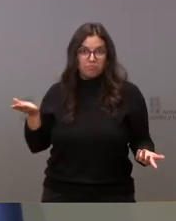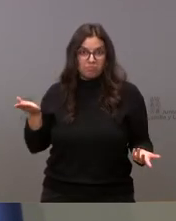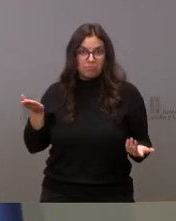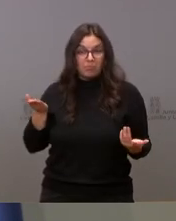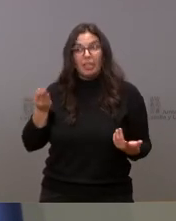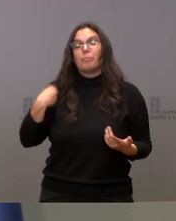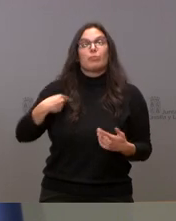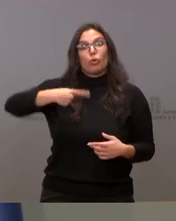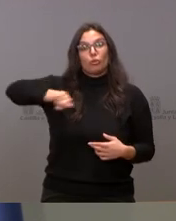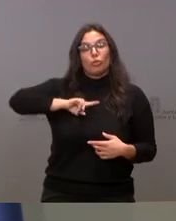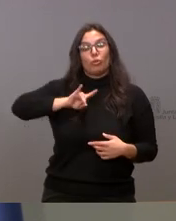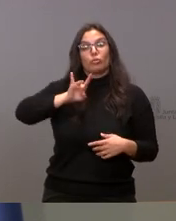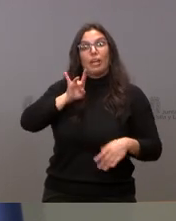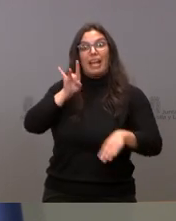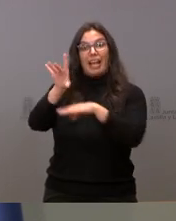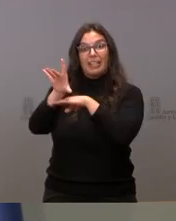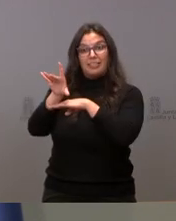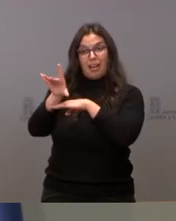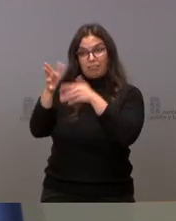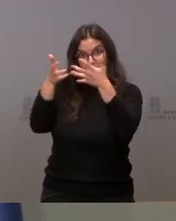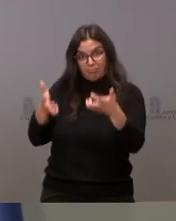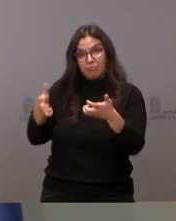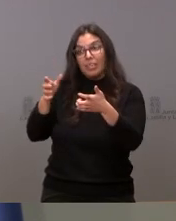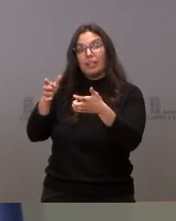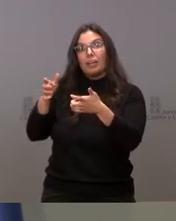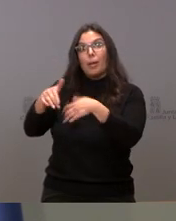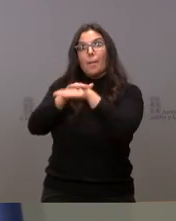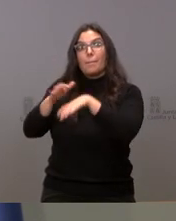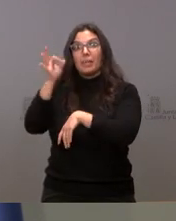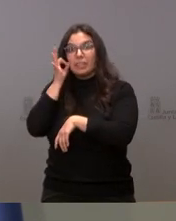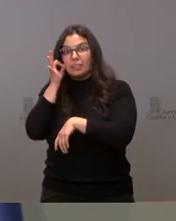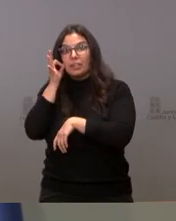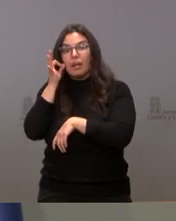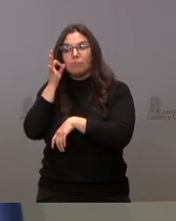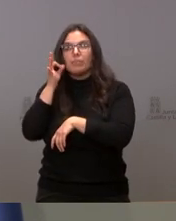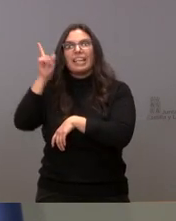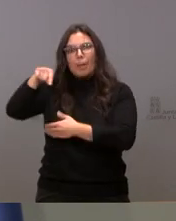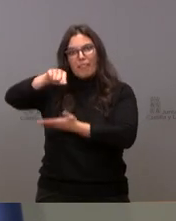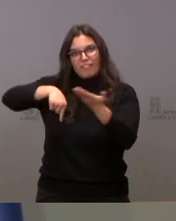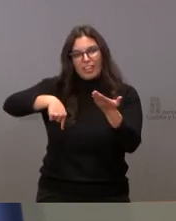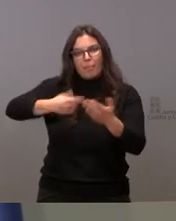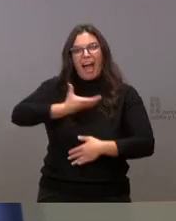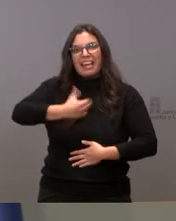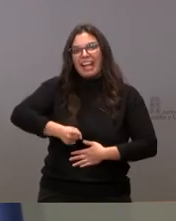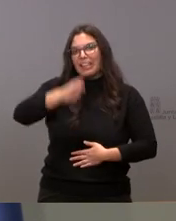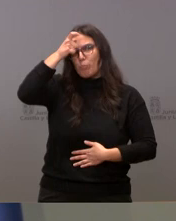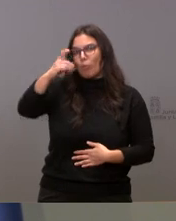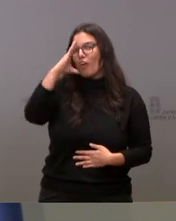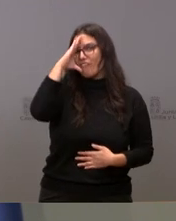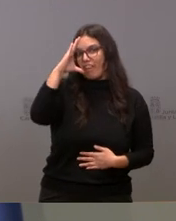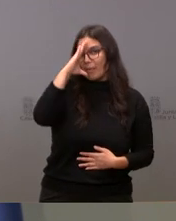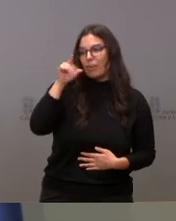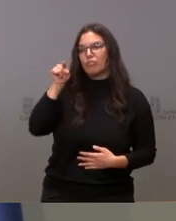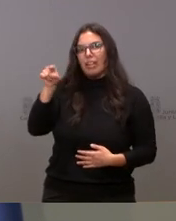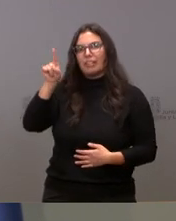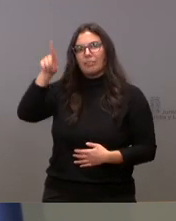carta que hemos mandado a la ministra lleva la firma del alcalde de Cebreros, que es miembro del Partido Socialista. Por tanto, lo que